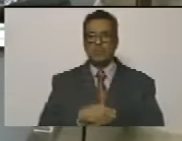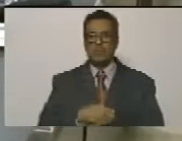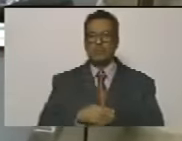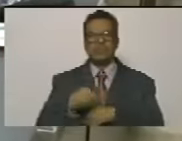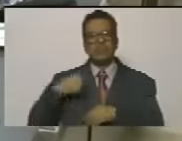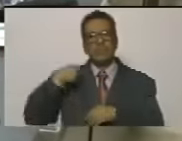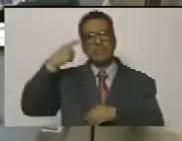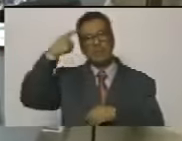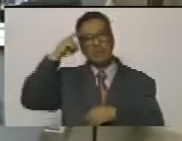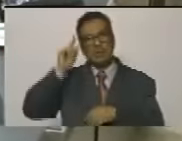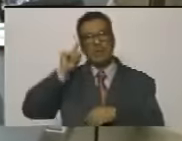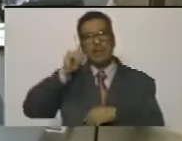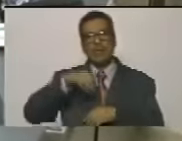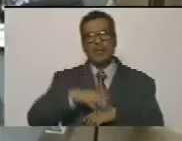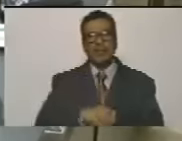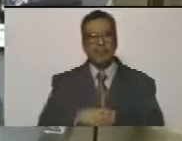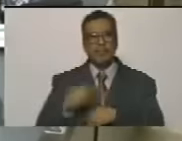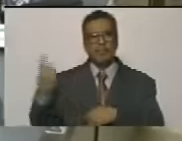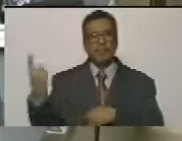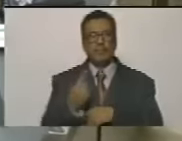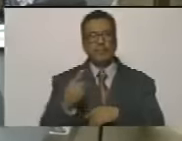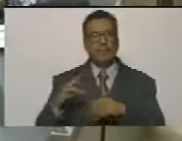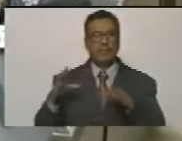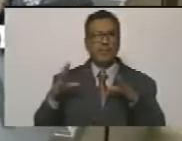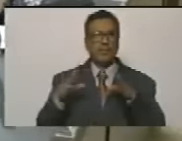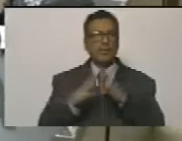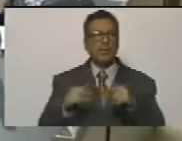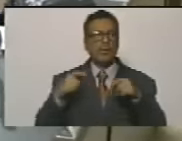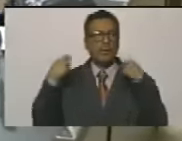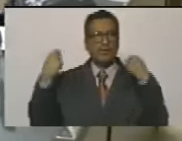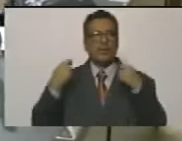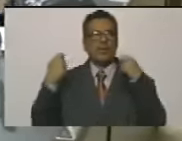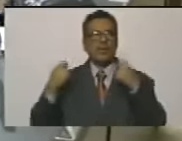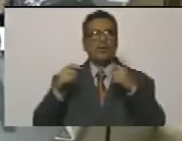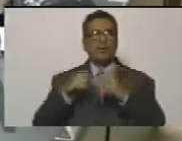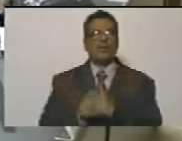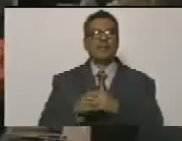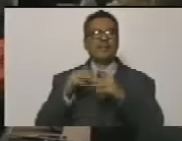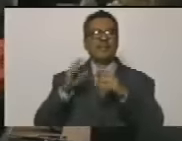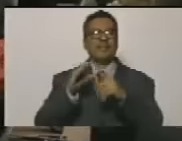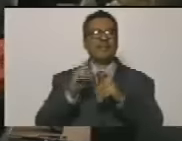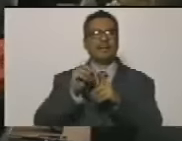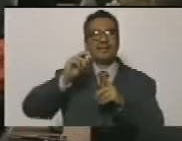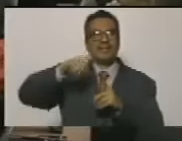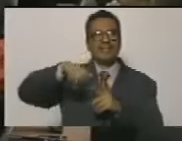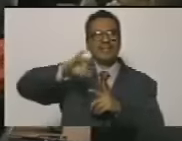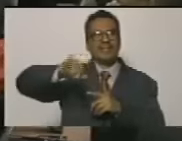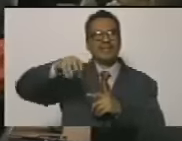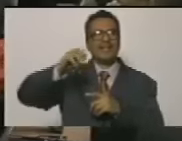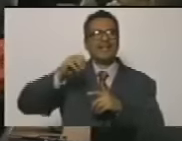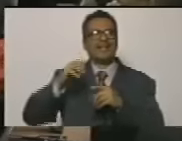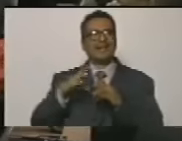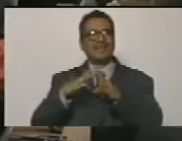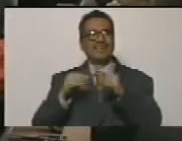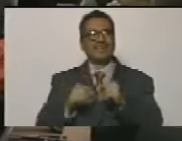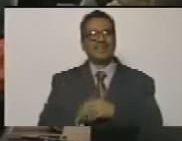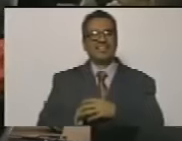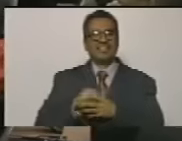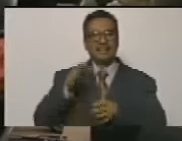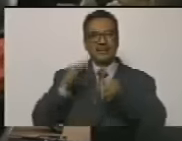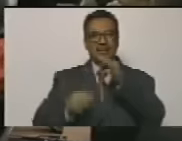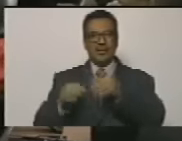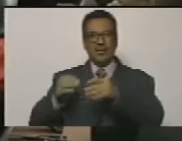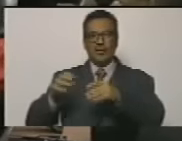aparecía y además trajeron toda una campaña la dictadura de Pérez Jiménez todos los grupos